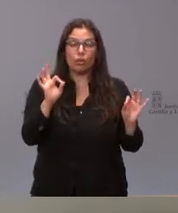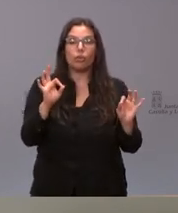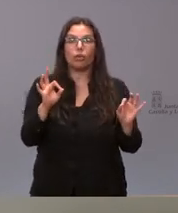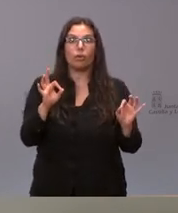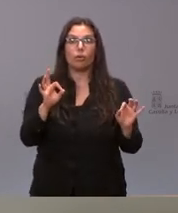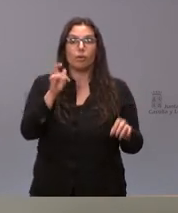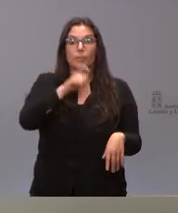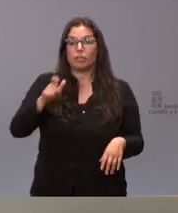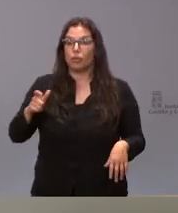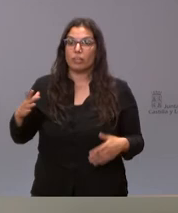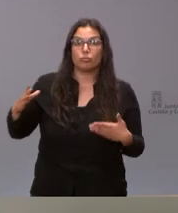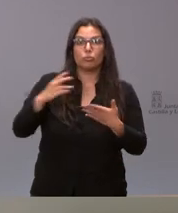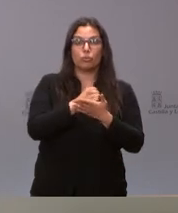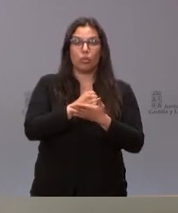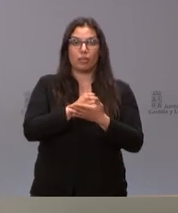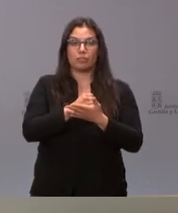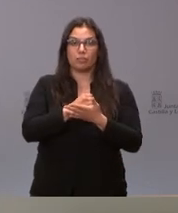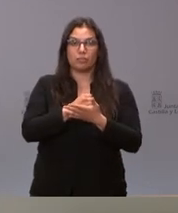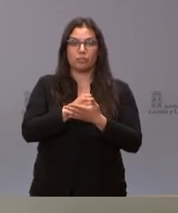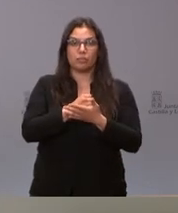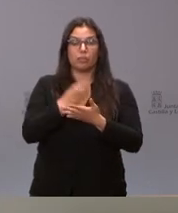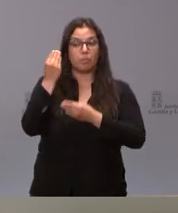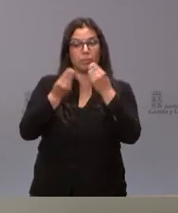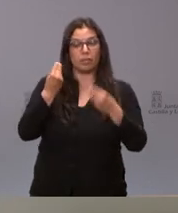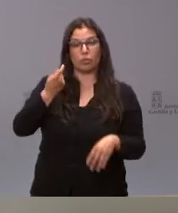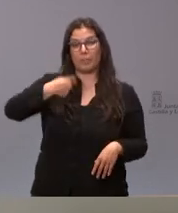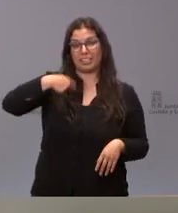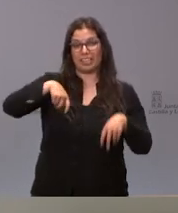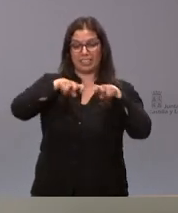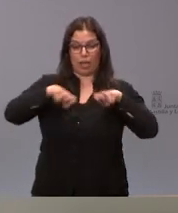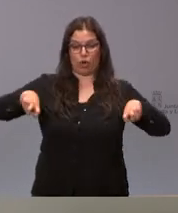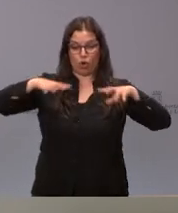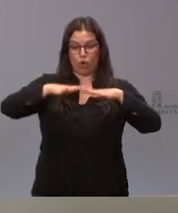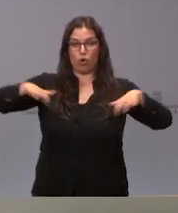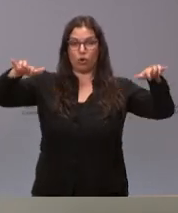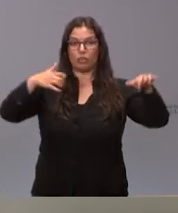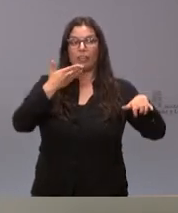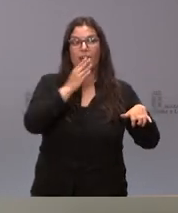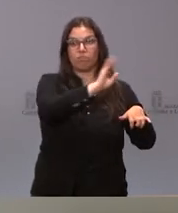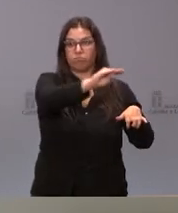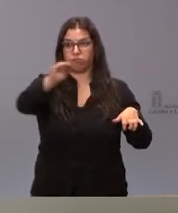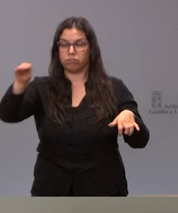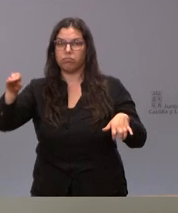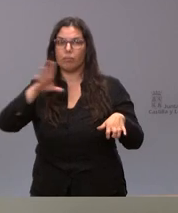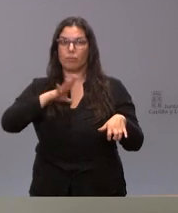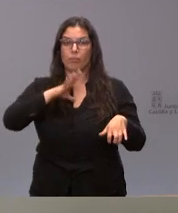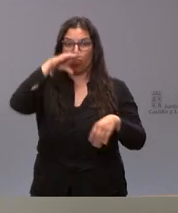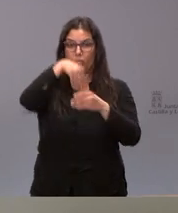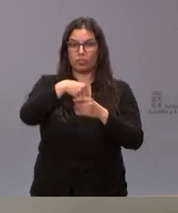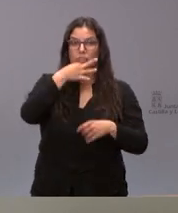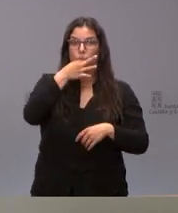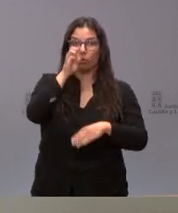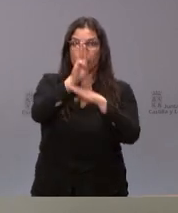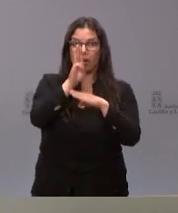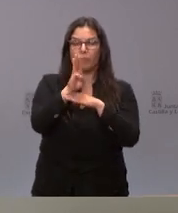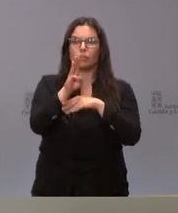corresponde y yo creo que han acertado las palabras del presidente de las cortes llamando a todas las personas que intervienen en el parlamento a esa